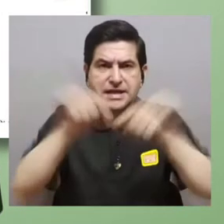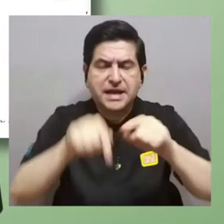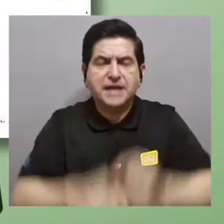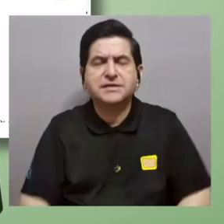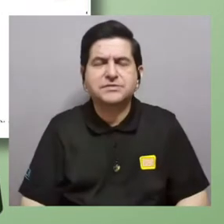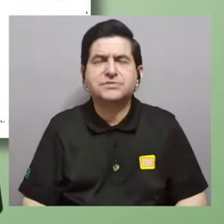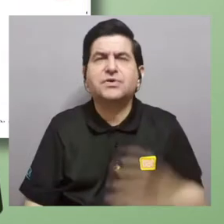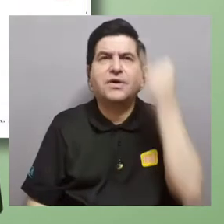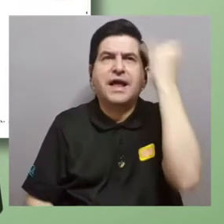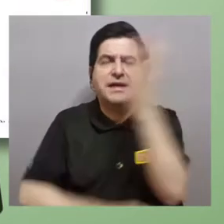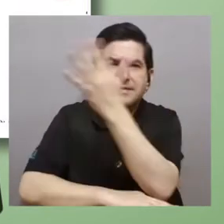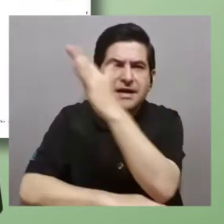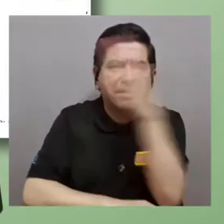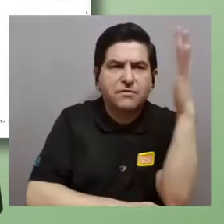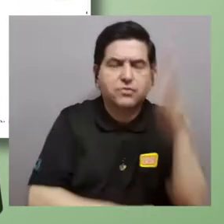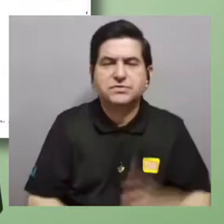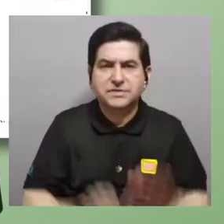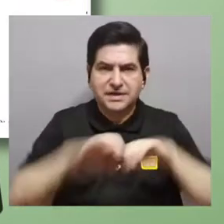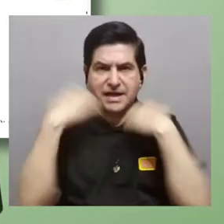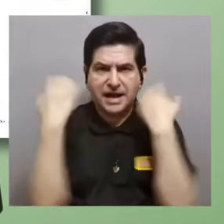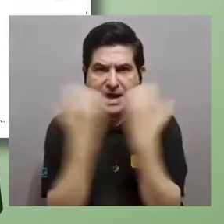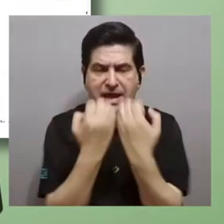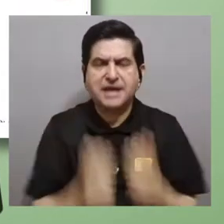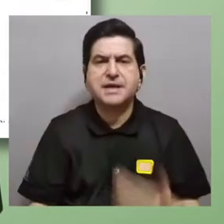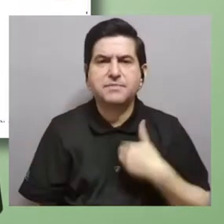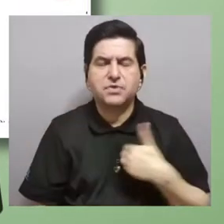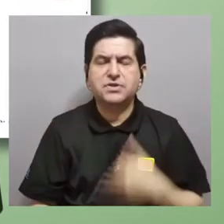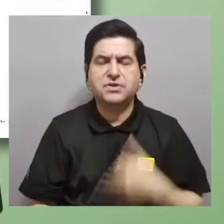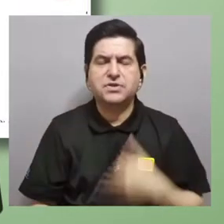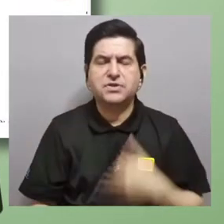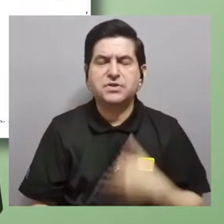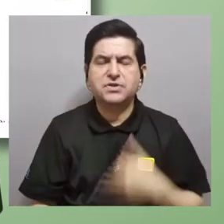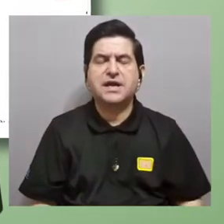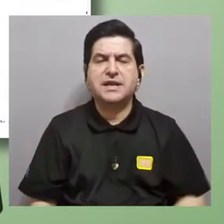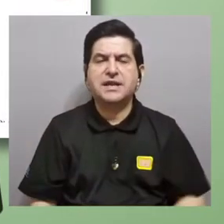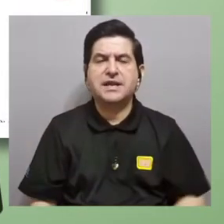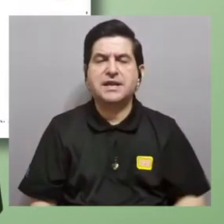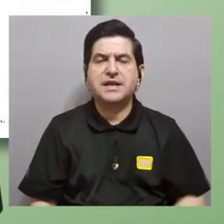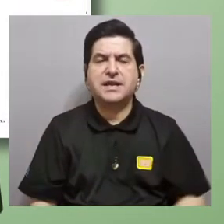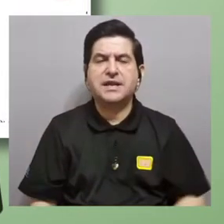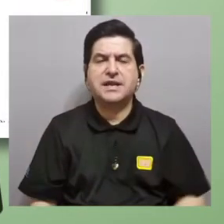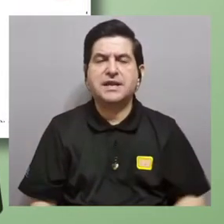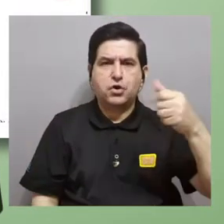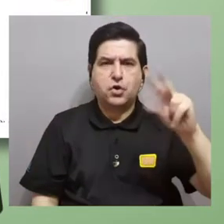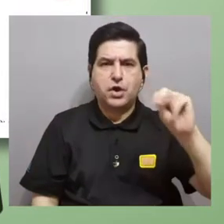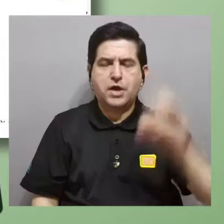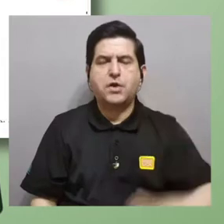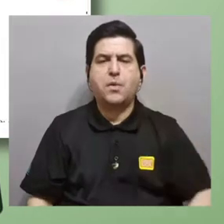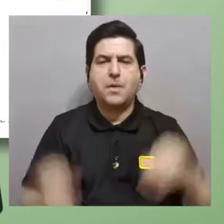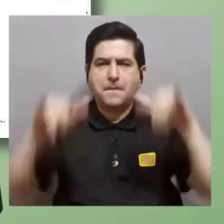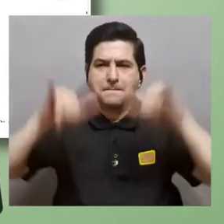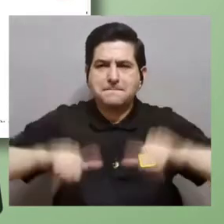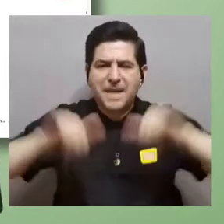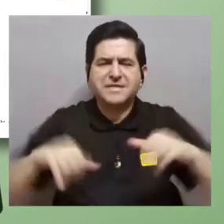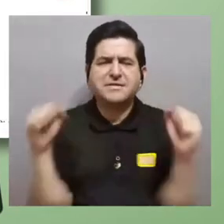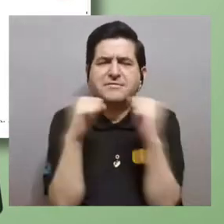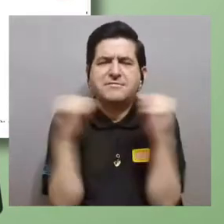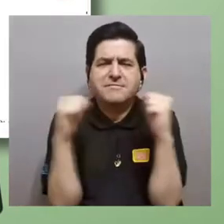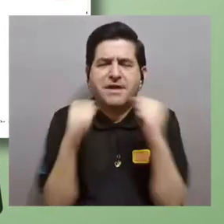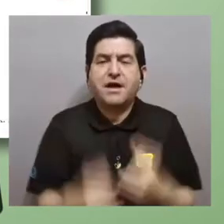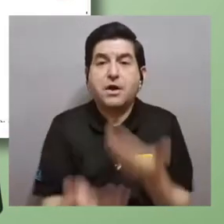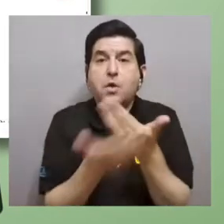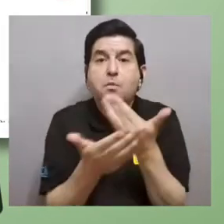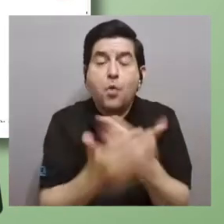Tierra. Por eso ven que estamos en el bosque. El equipo está relleno de nitrógeno para hacer la superconductividad, mantenerlo bien